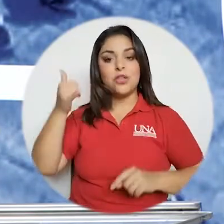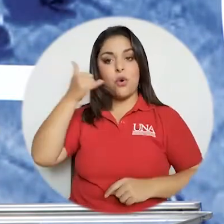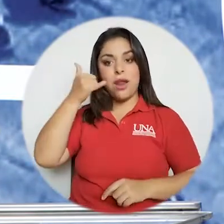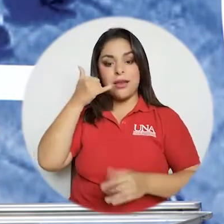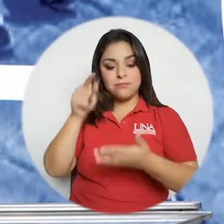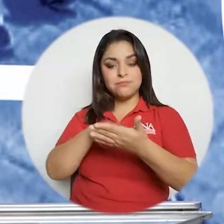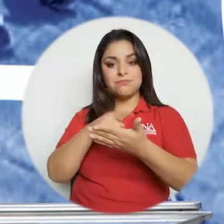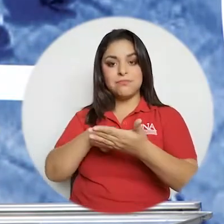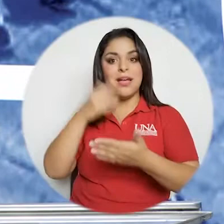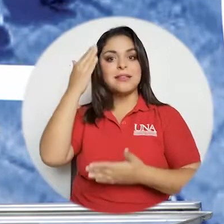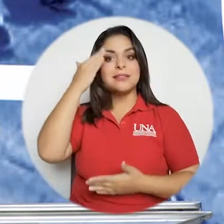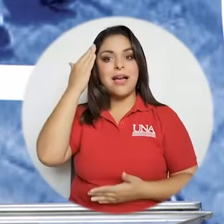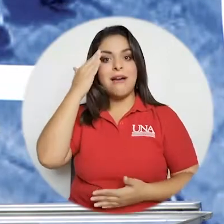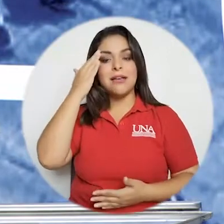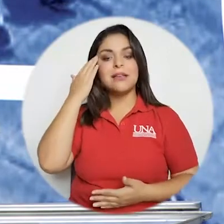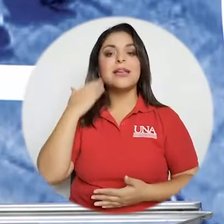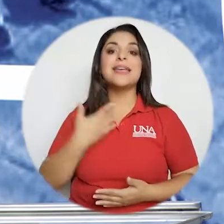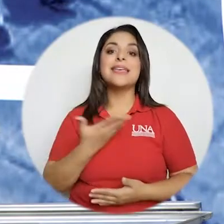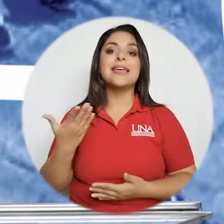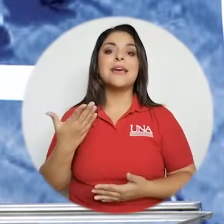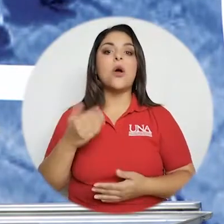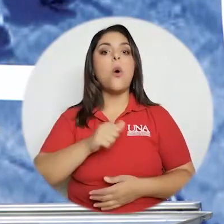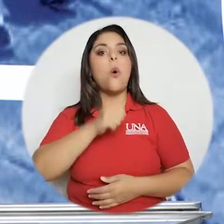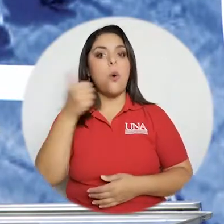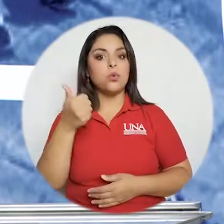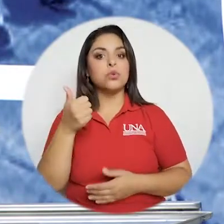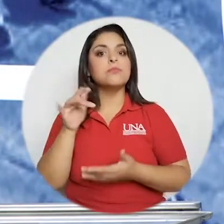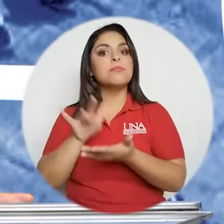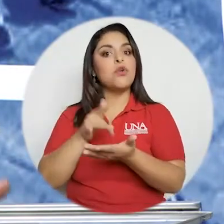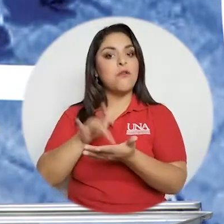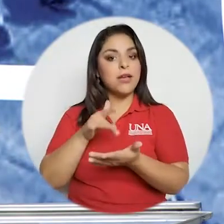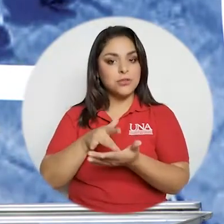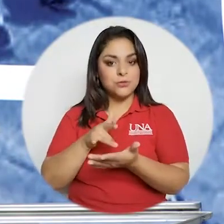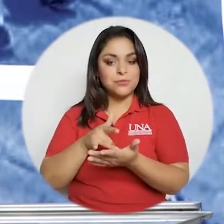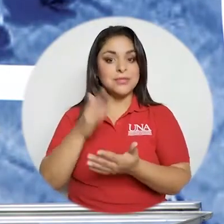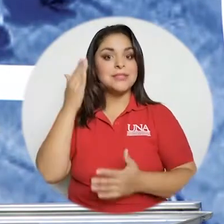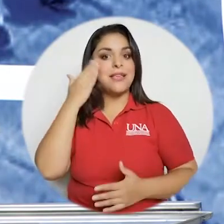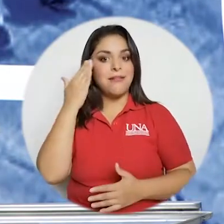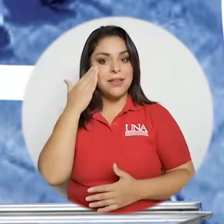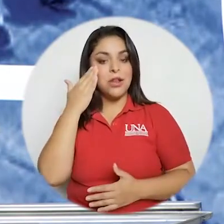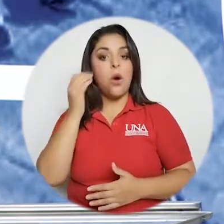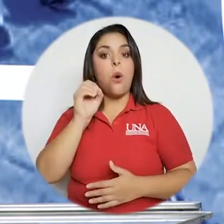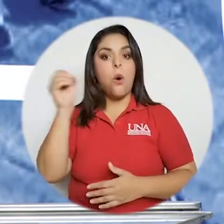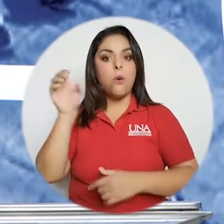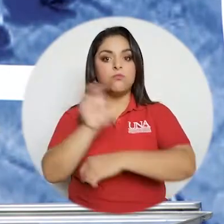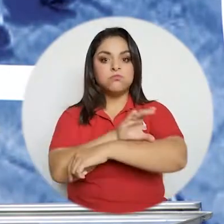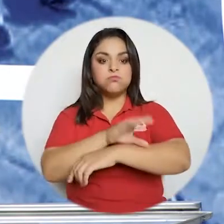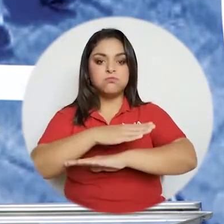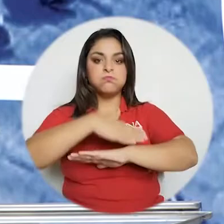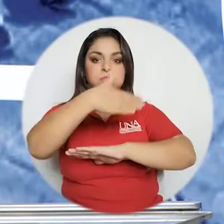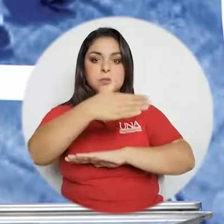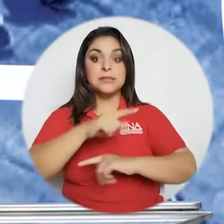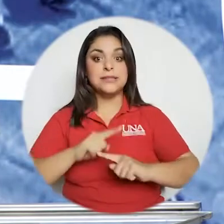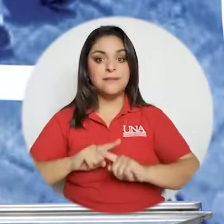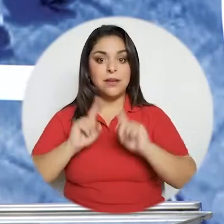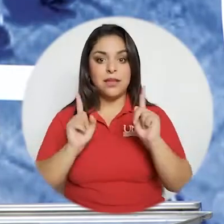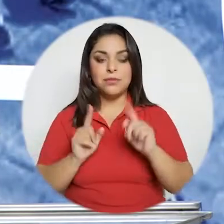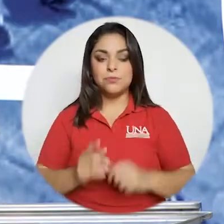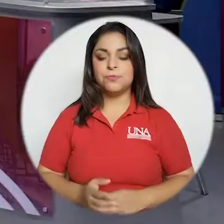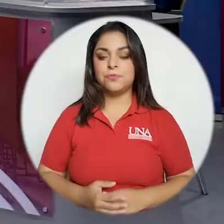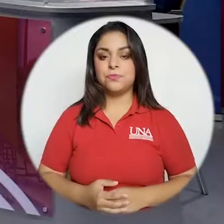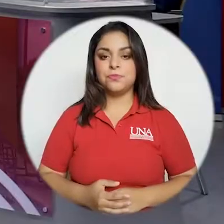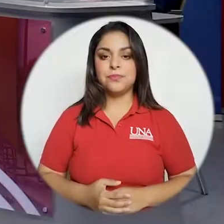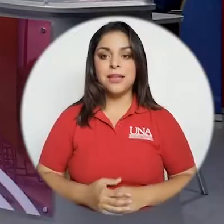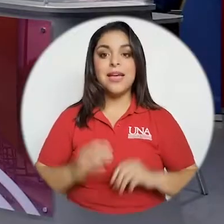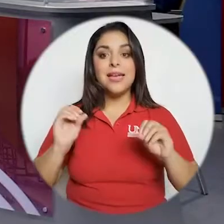aparato en la mano un dispositivo como un celular y otra cosa es sacarle el mejor provecho o incluso ya un dispositivo de otro tipo